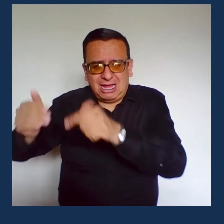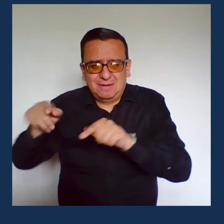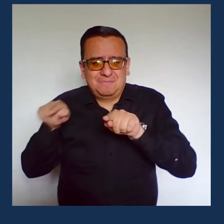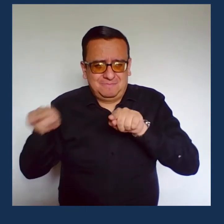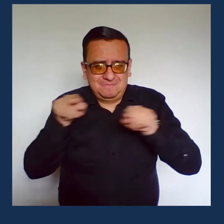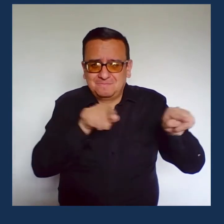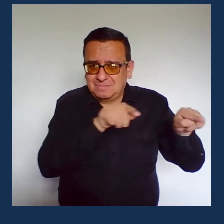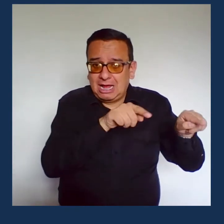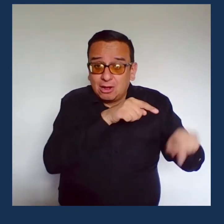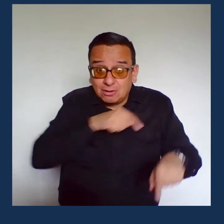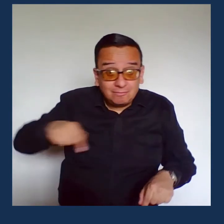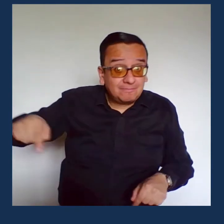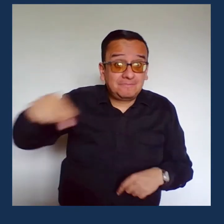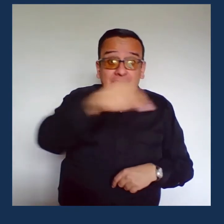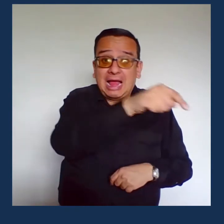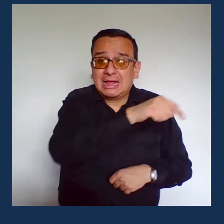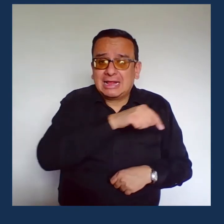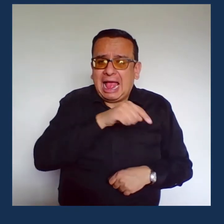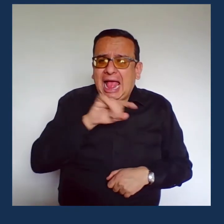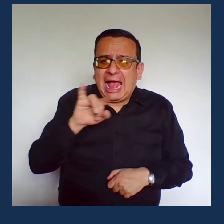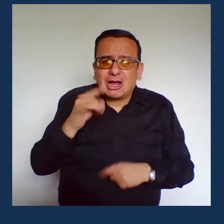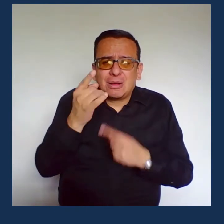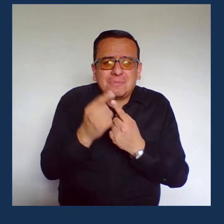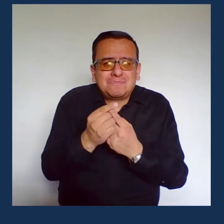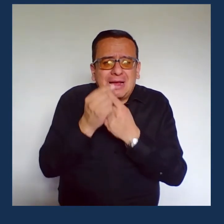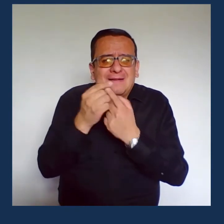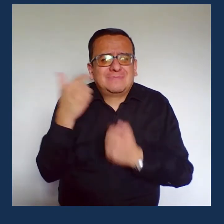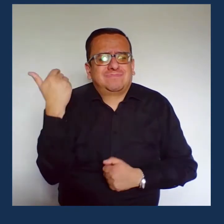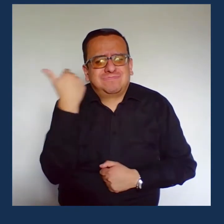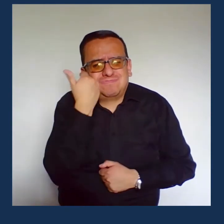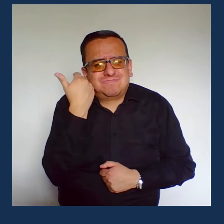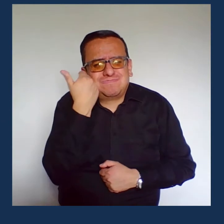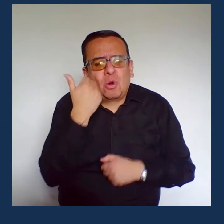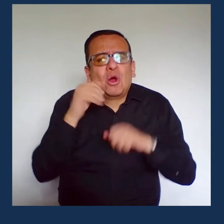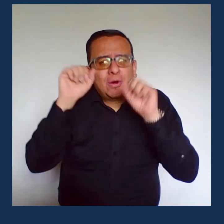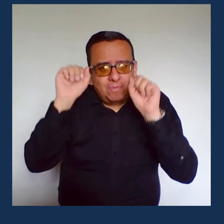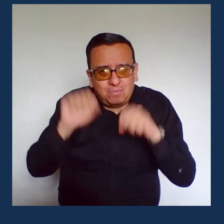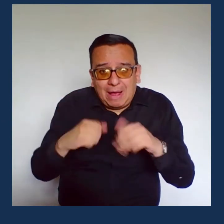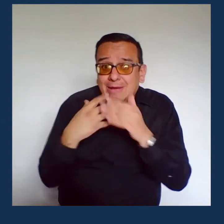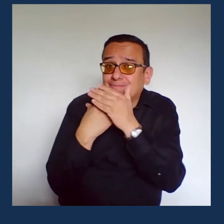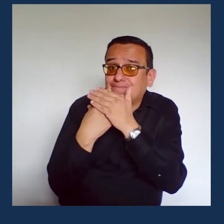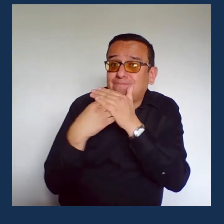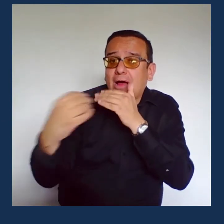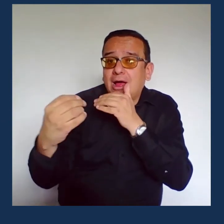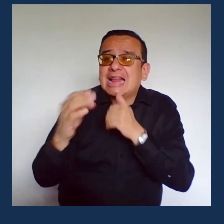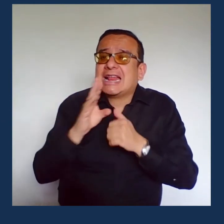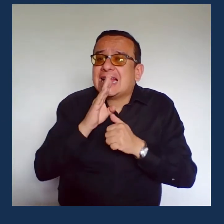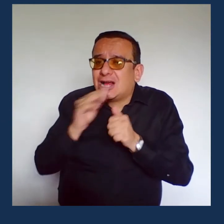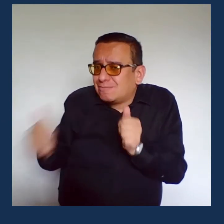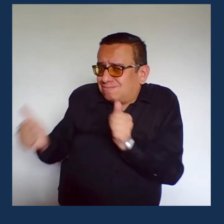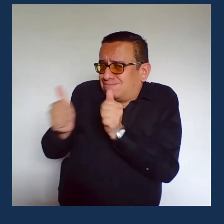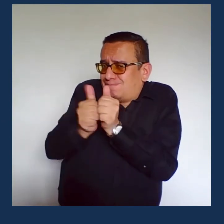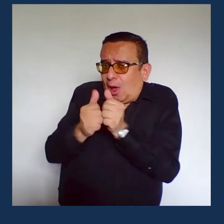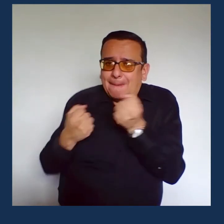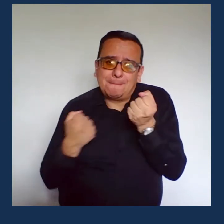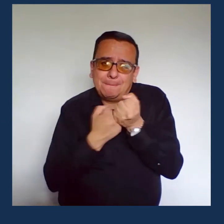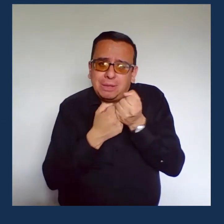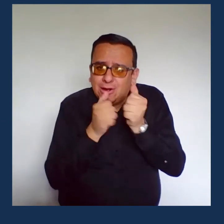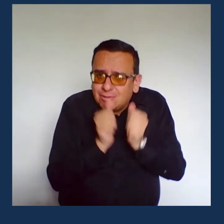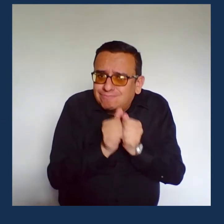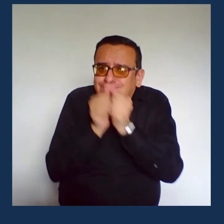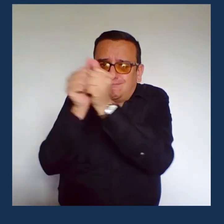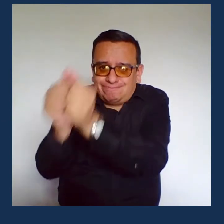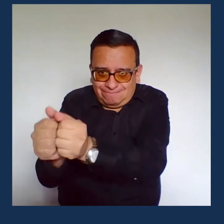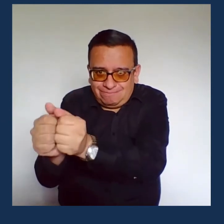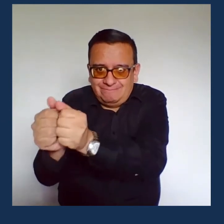Personas con discapacidad y enfermos con tratamientos especiales Que deban salir de su residencia Podrán hacerlo con una persona